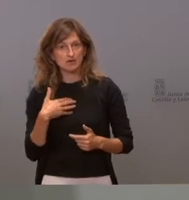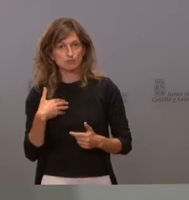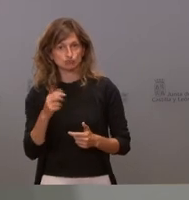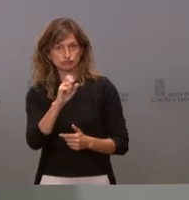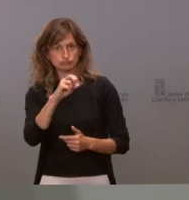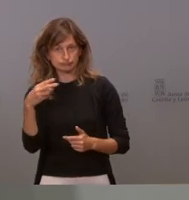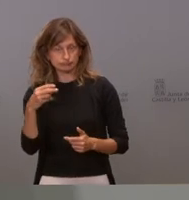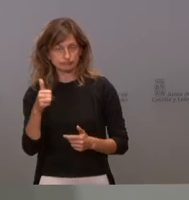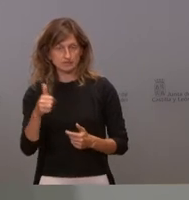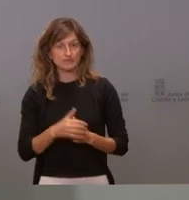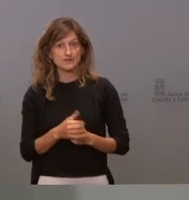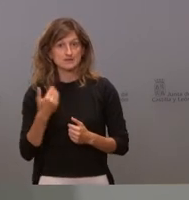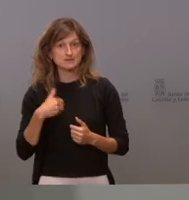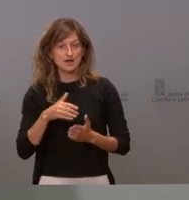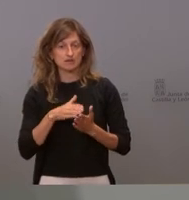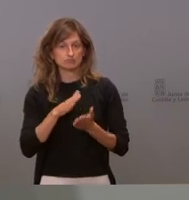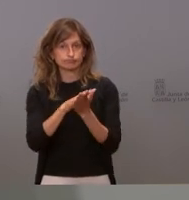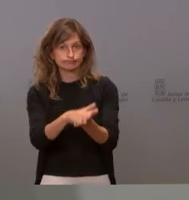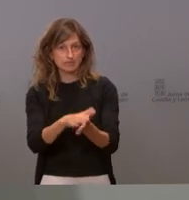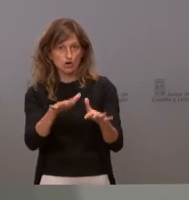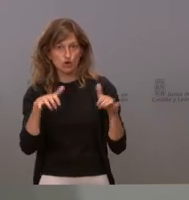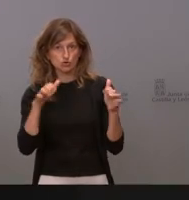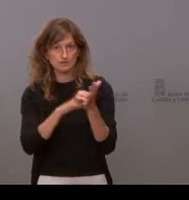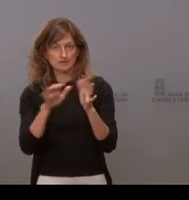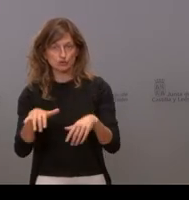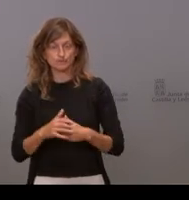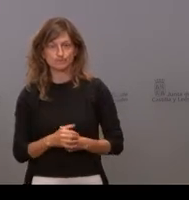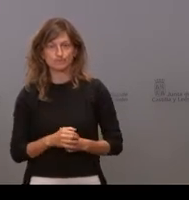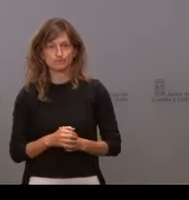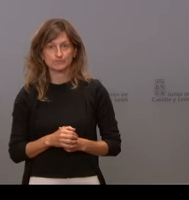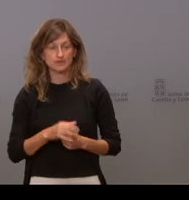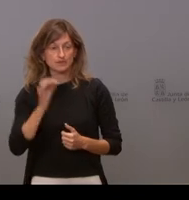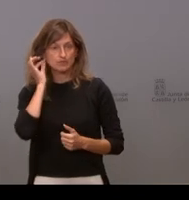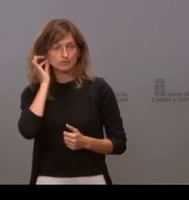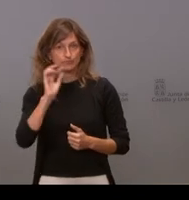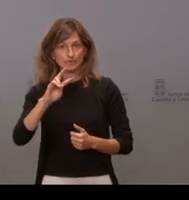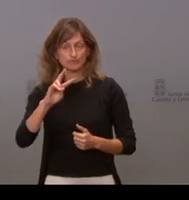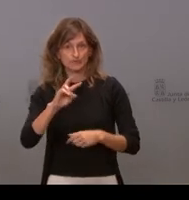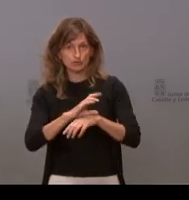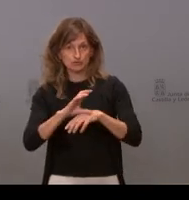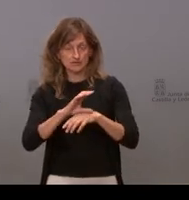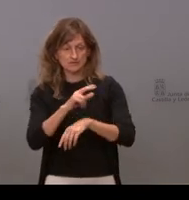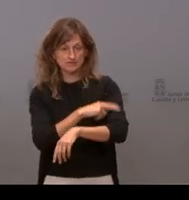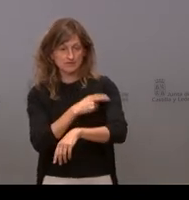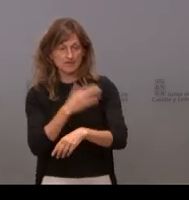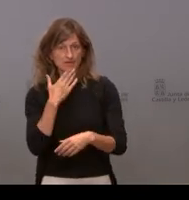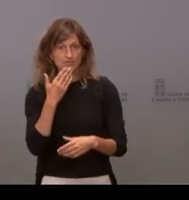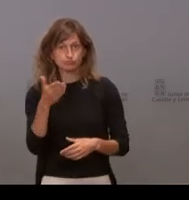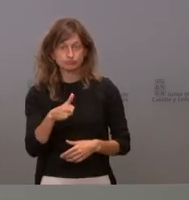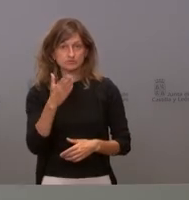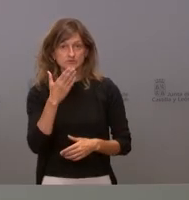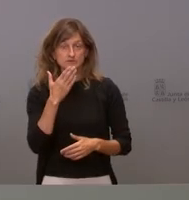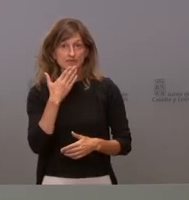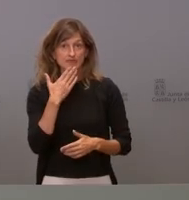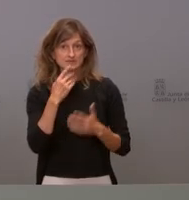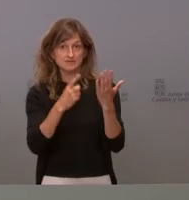pero insisto está ya en manos de las cortes de Castilla y León bueno en relación a las edades de los fallecidos en Zamora 68